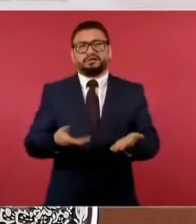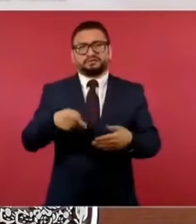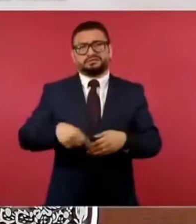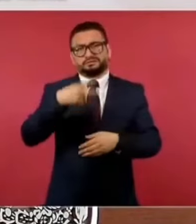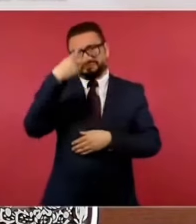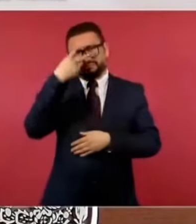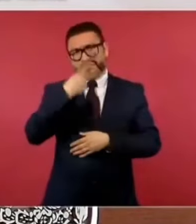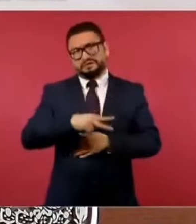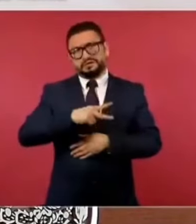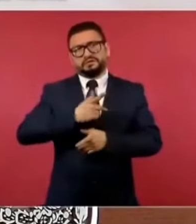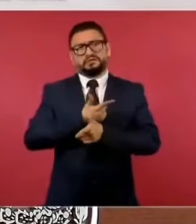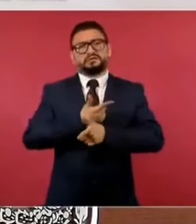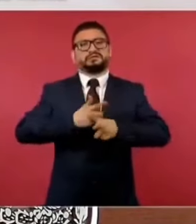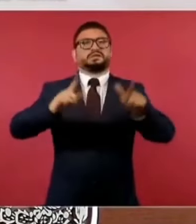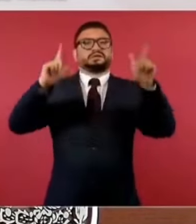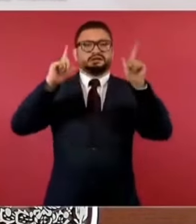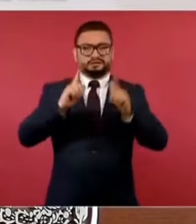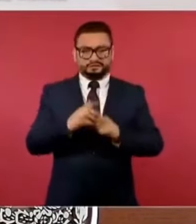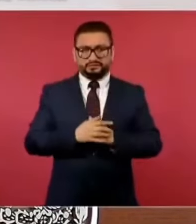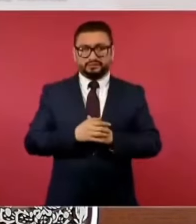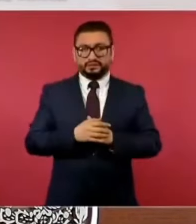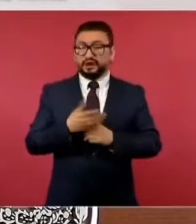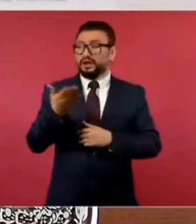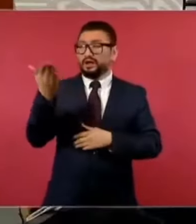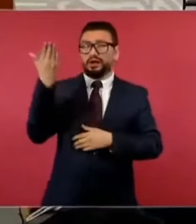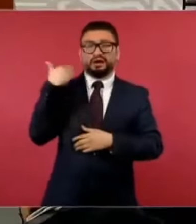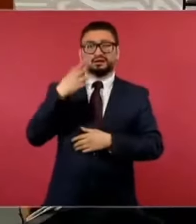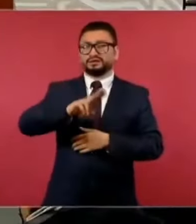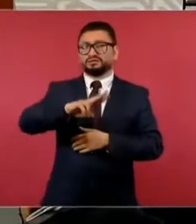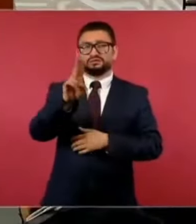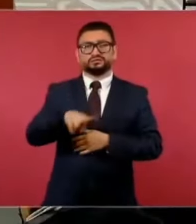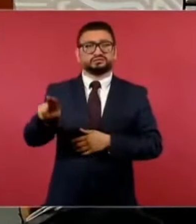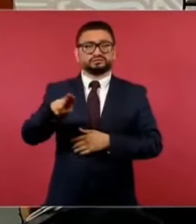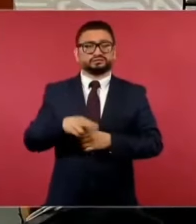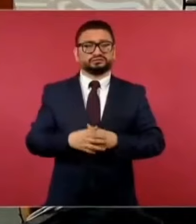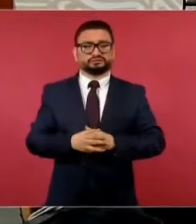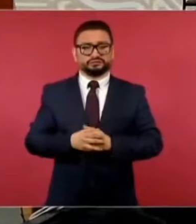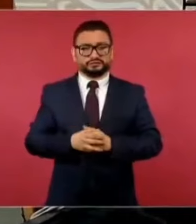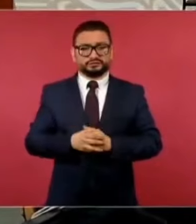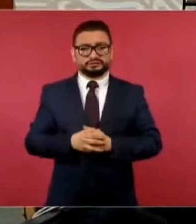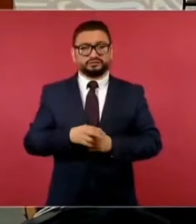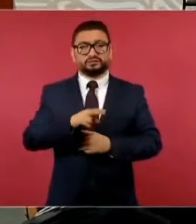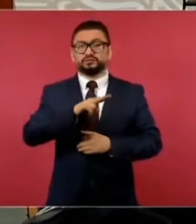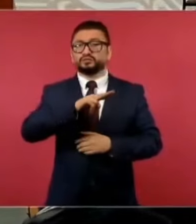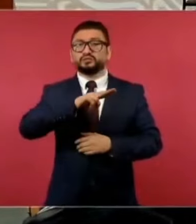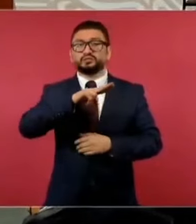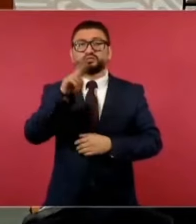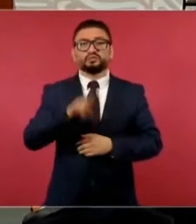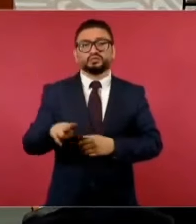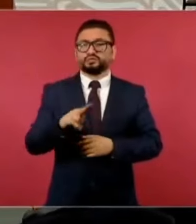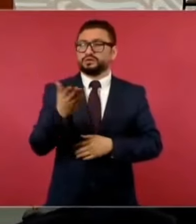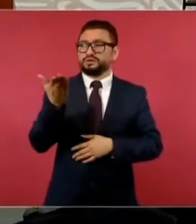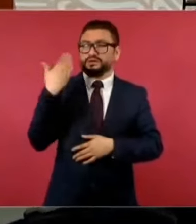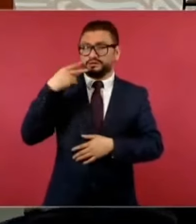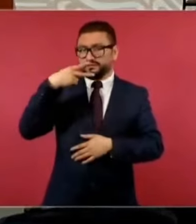nunca lo habíamos tenido, nunca en la historia.